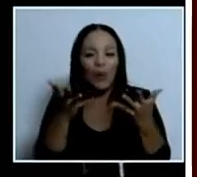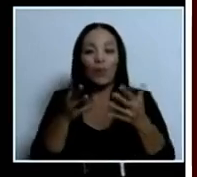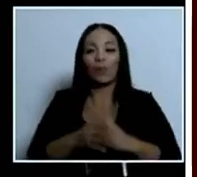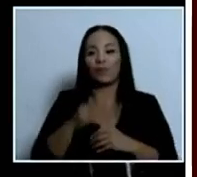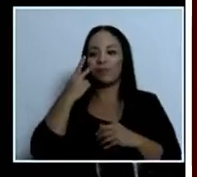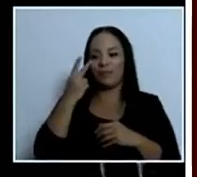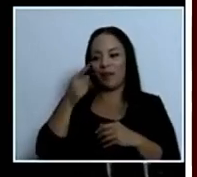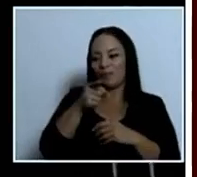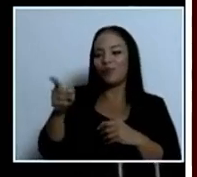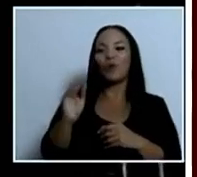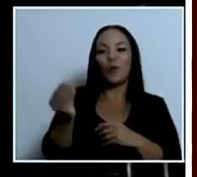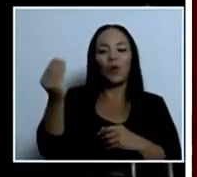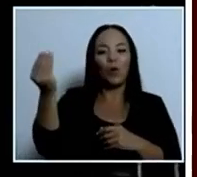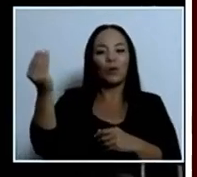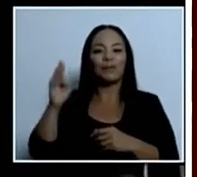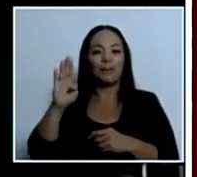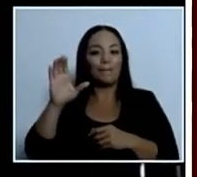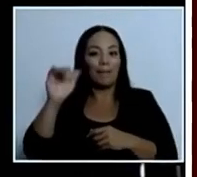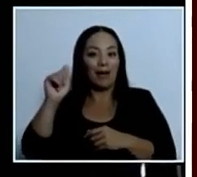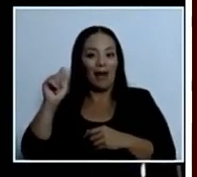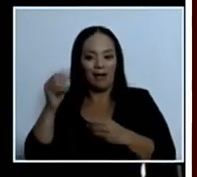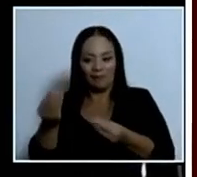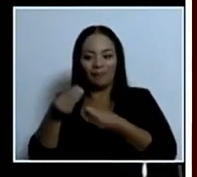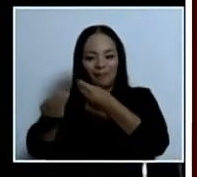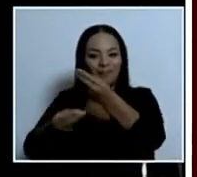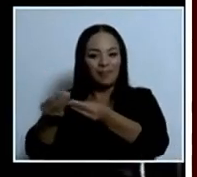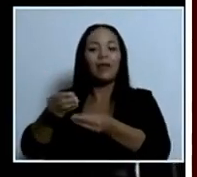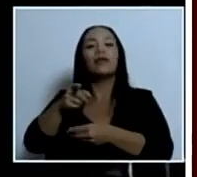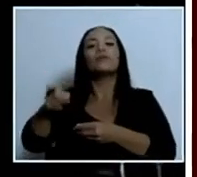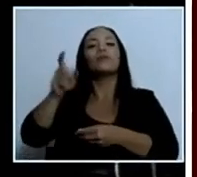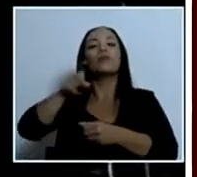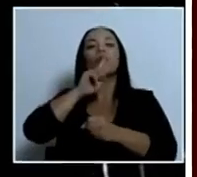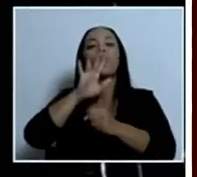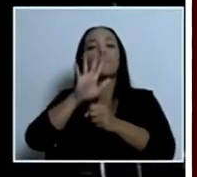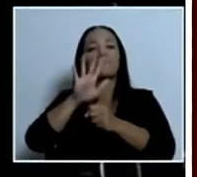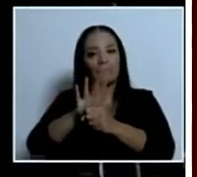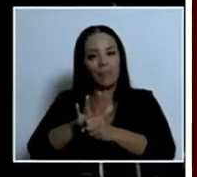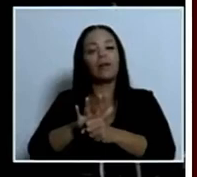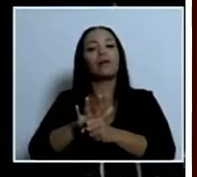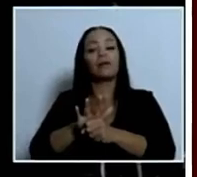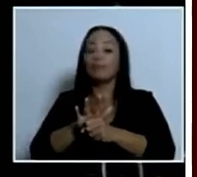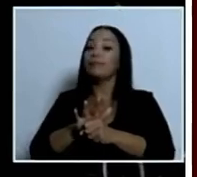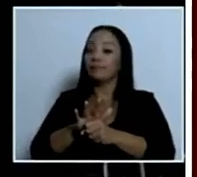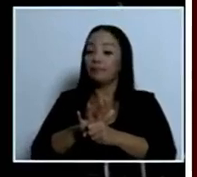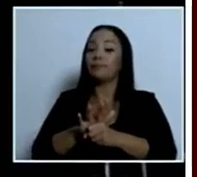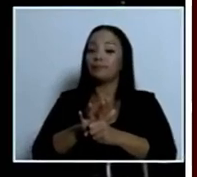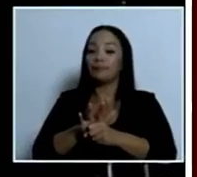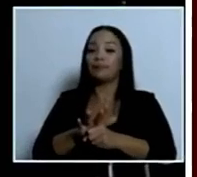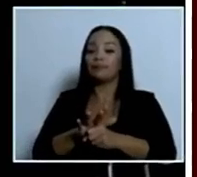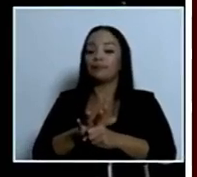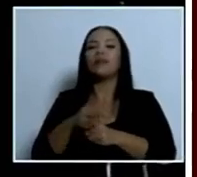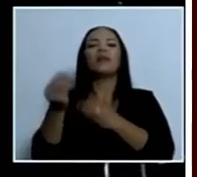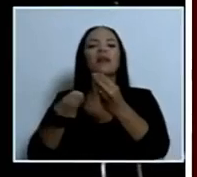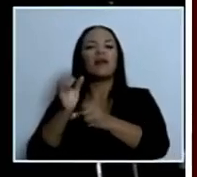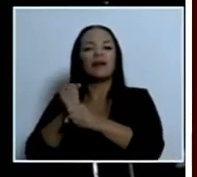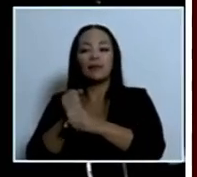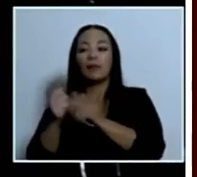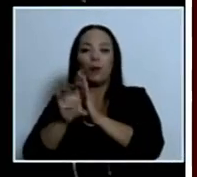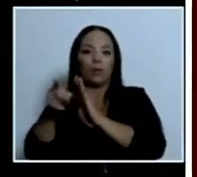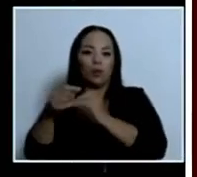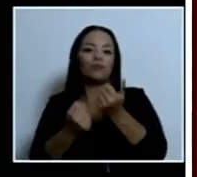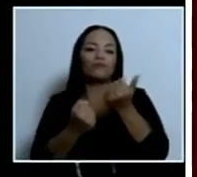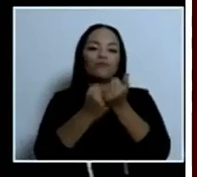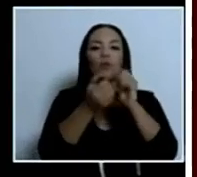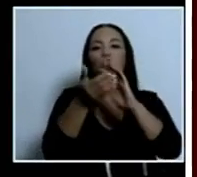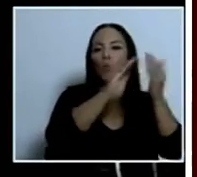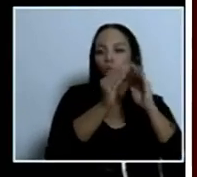becados, que todavía faltan más, deben cumplir con compromisos sociales en comunidades vulnerables y